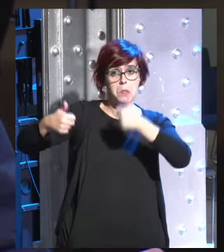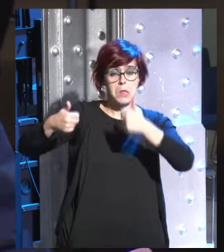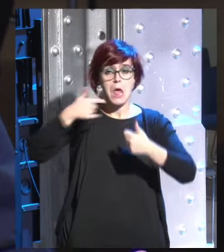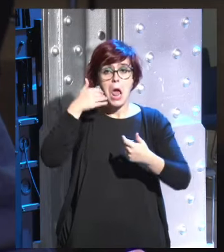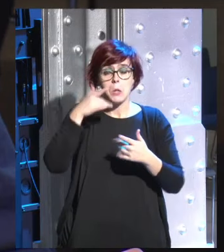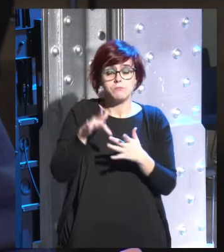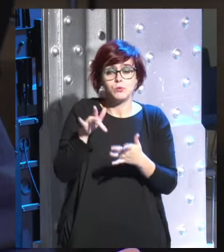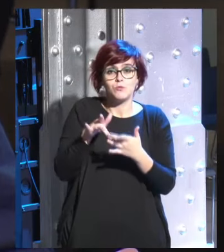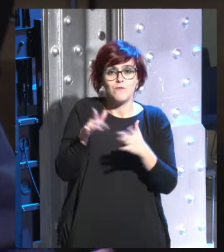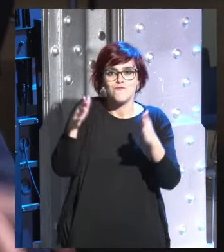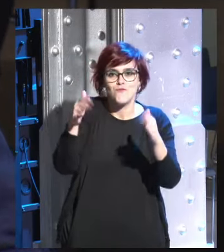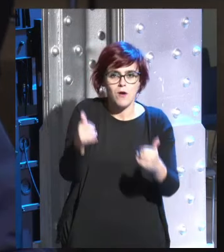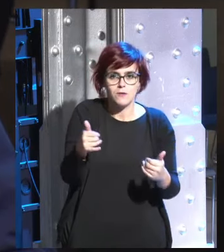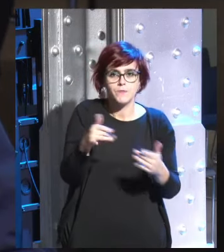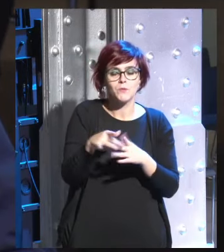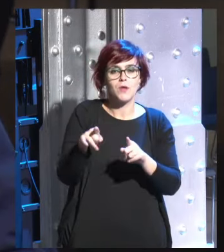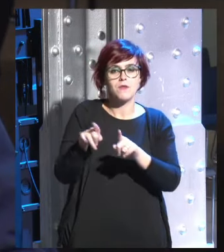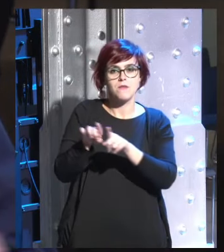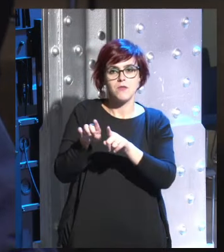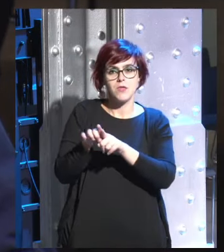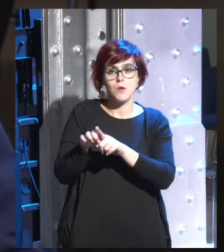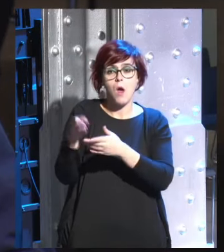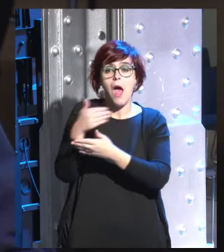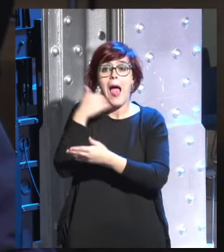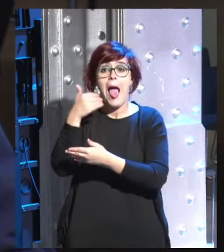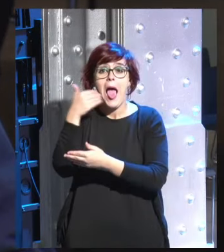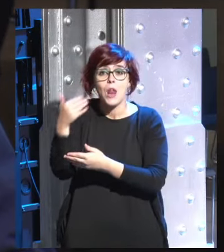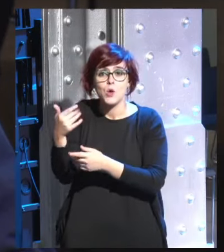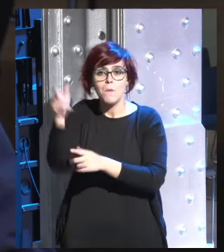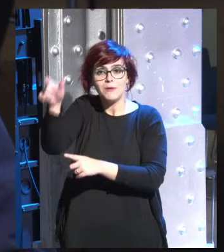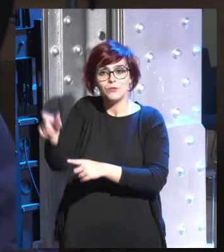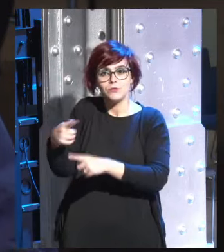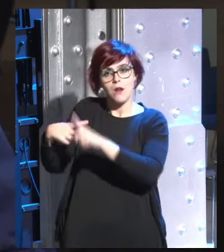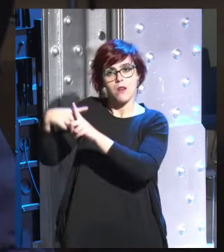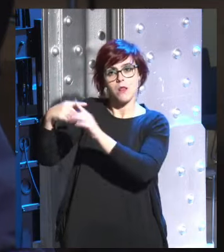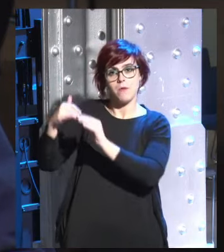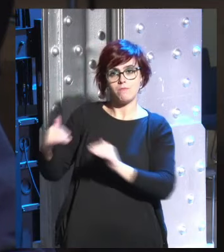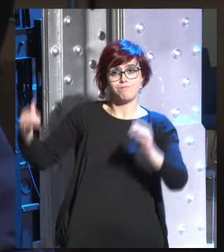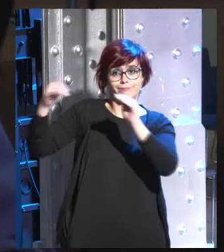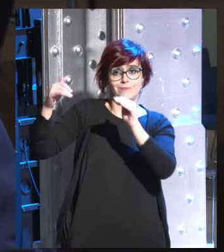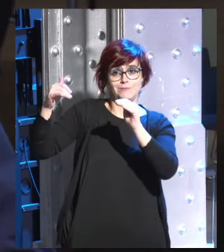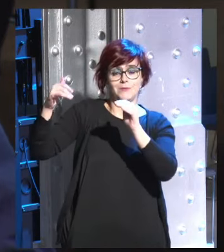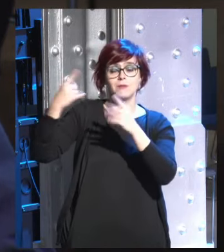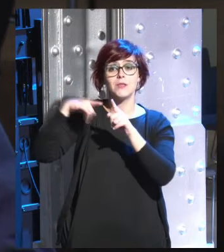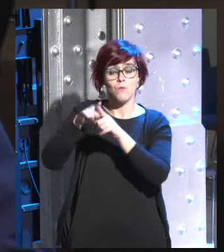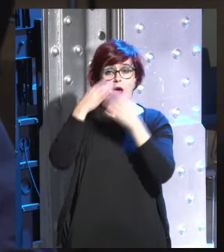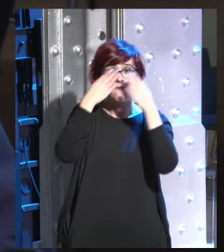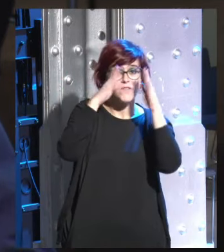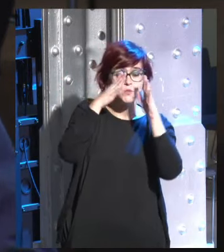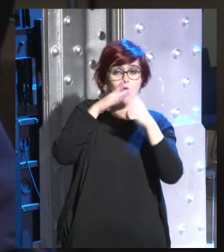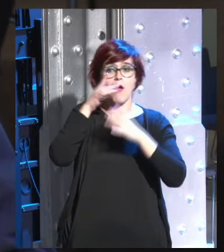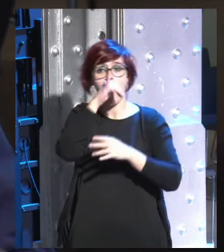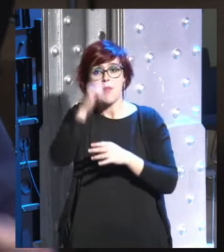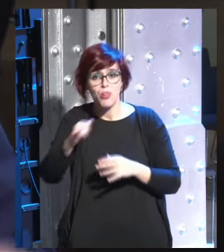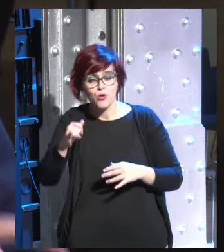nadie más estaba en una posición adecuada para conocernos ahora sí la hay amazon facebook